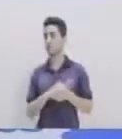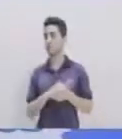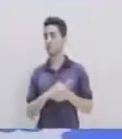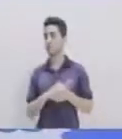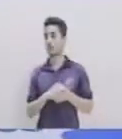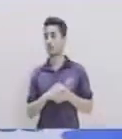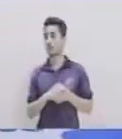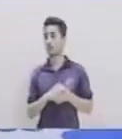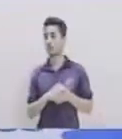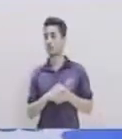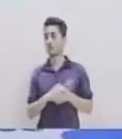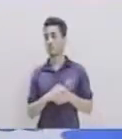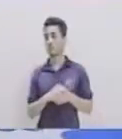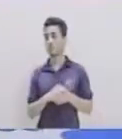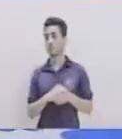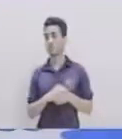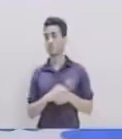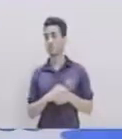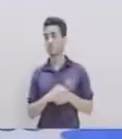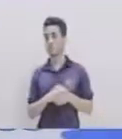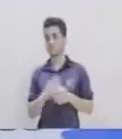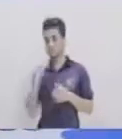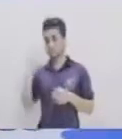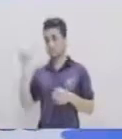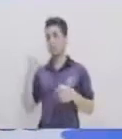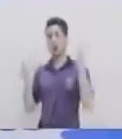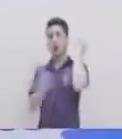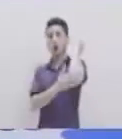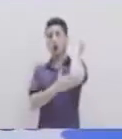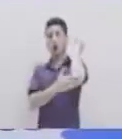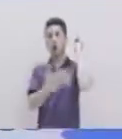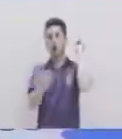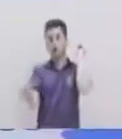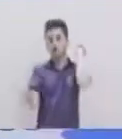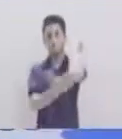acá Y tocamos con los codos En tres Dos Uno Ahí